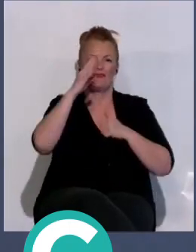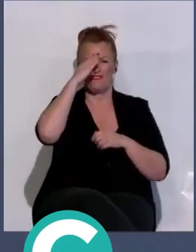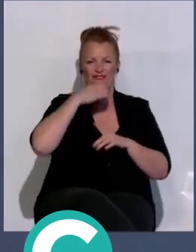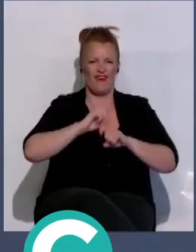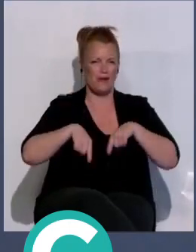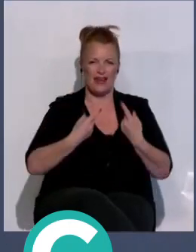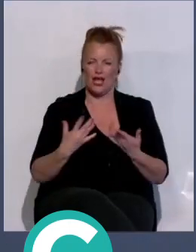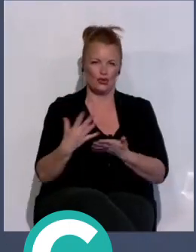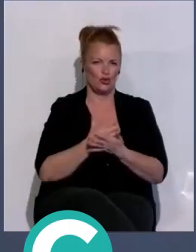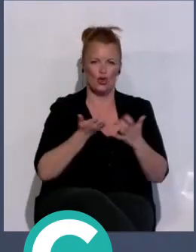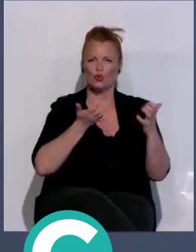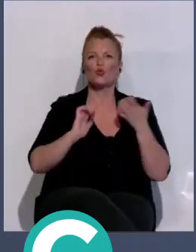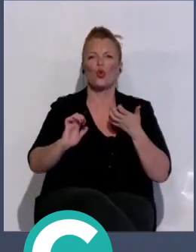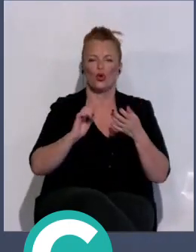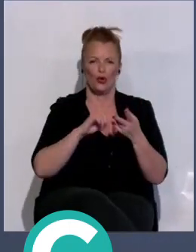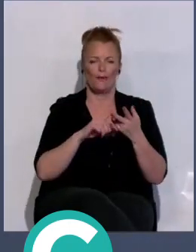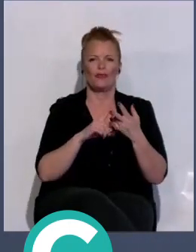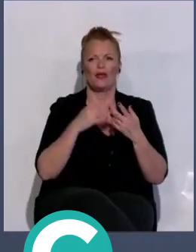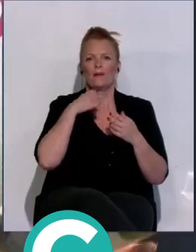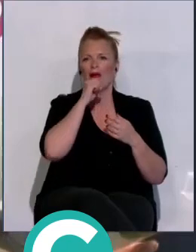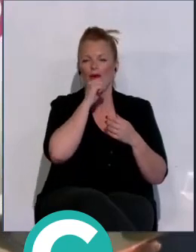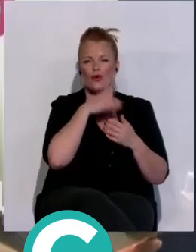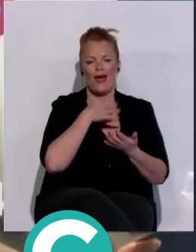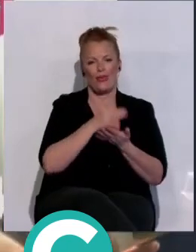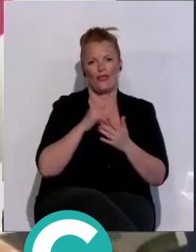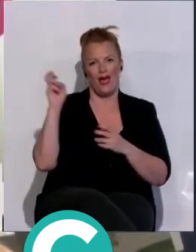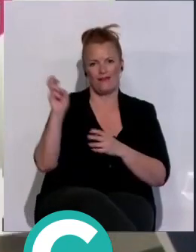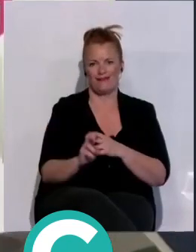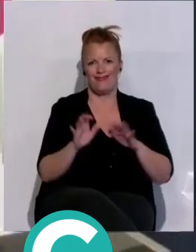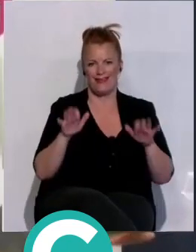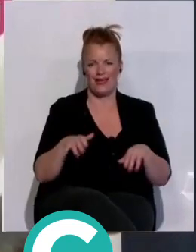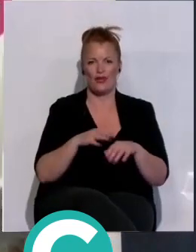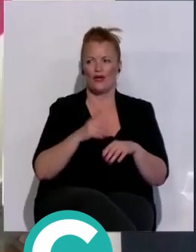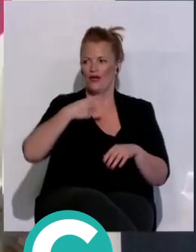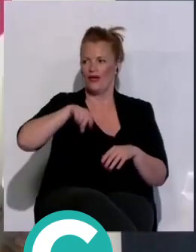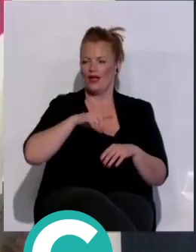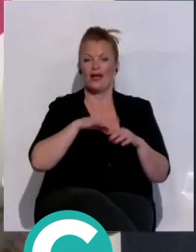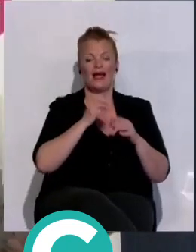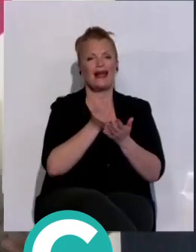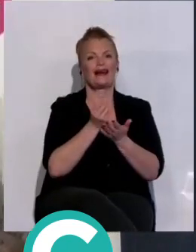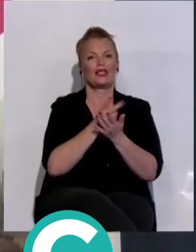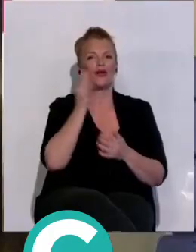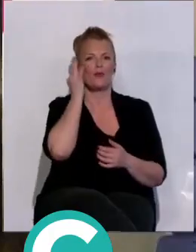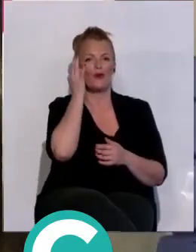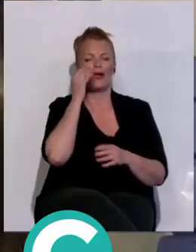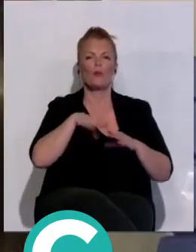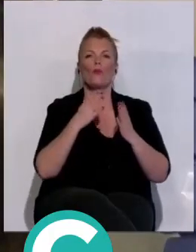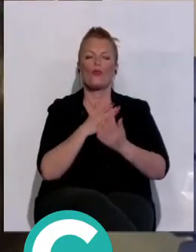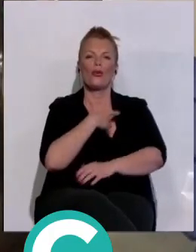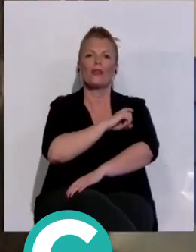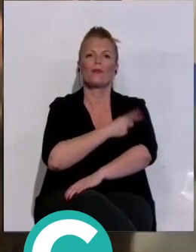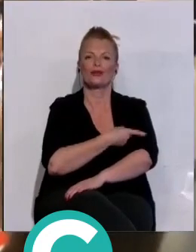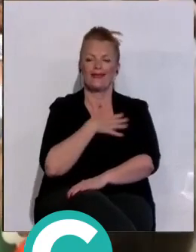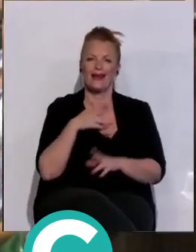había, lo trajo mi abuelo aquí a la ciudad de Cádiz. Han de partidos sobre los retos de la mujer en el mundo del deporte y de la sociedad,